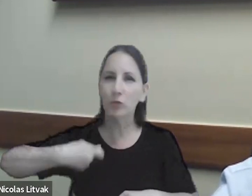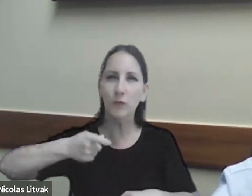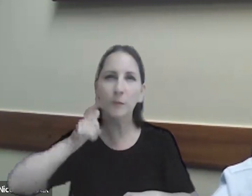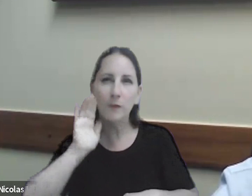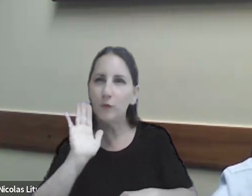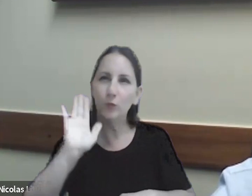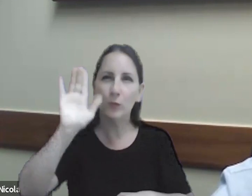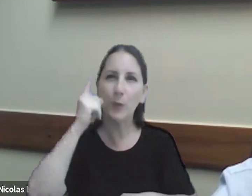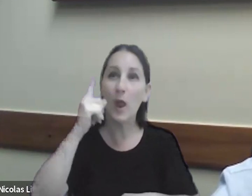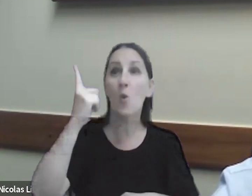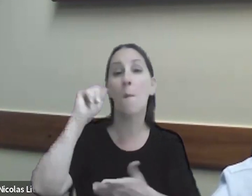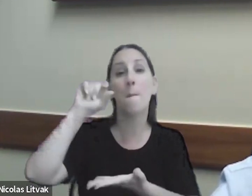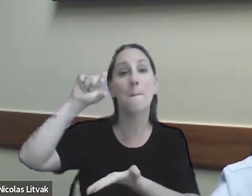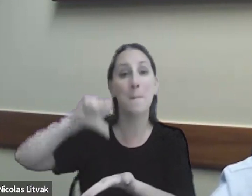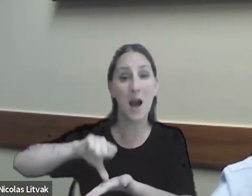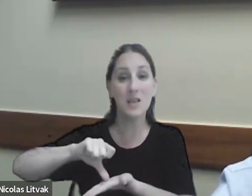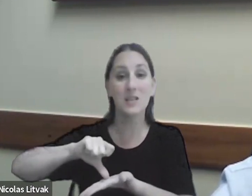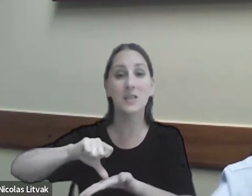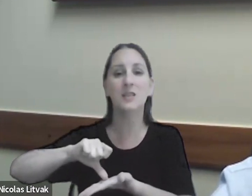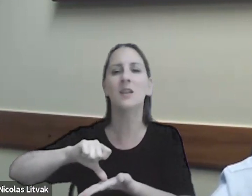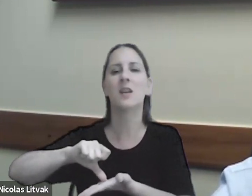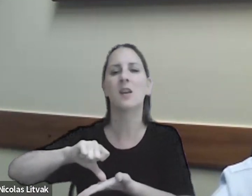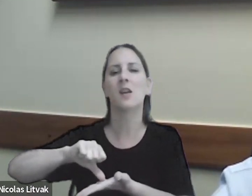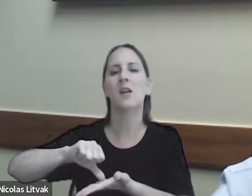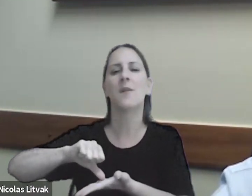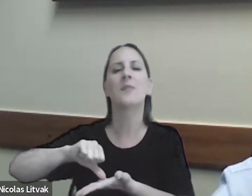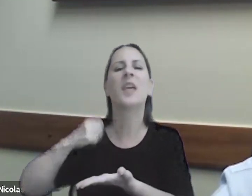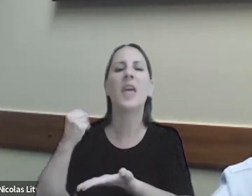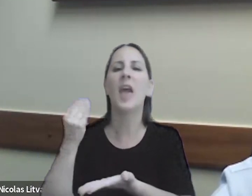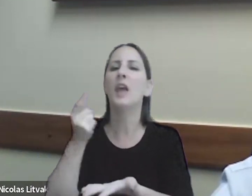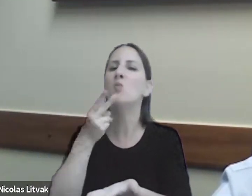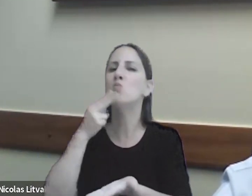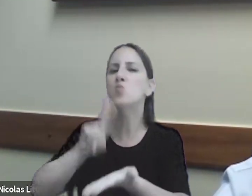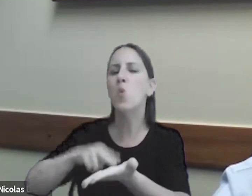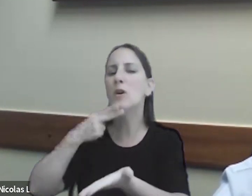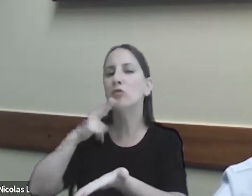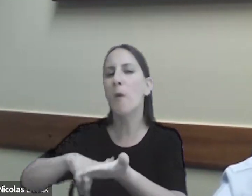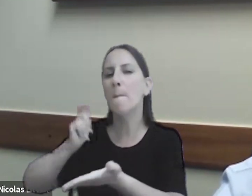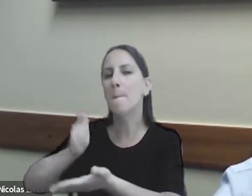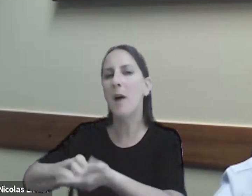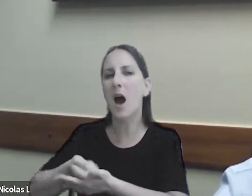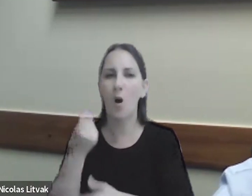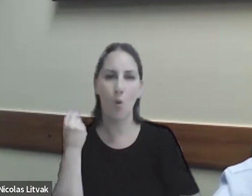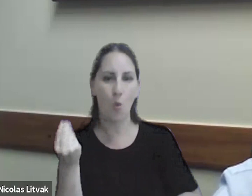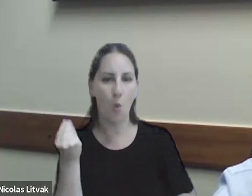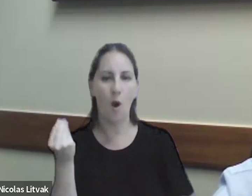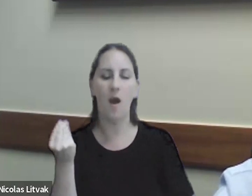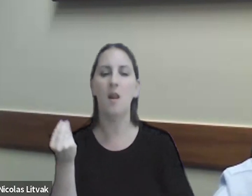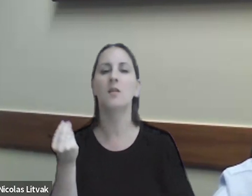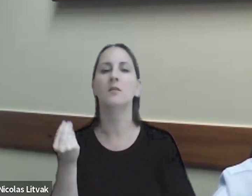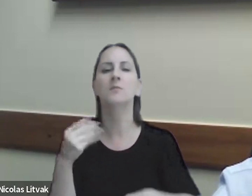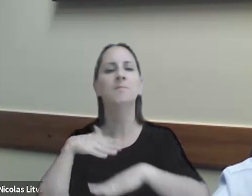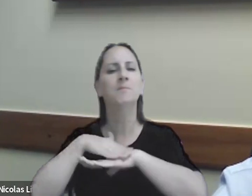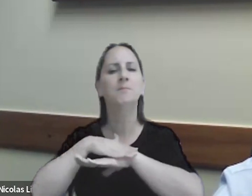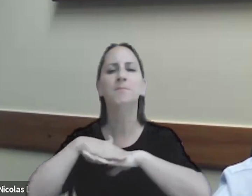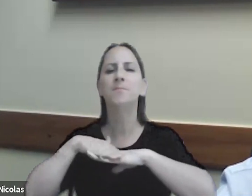determinado país de qué impuestos van a pagar o sobre qué base o sobre qué